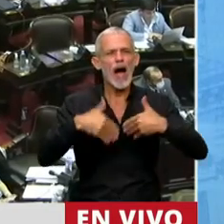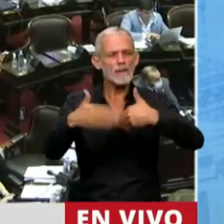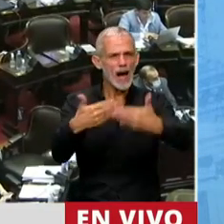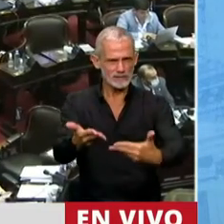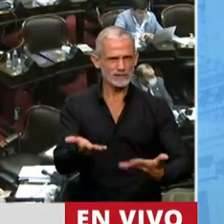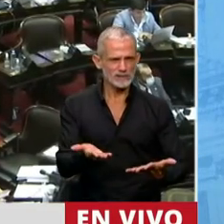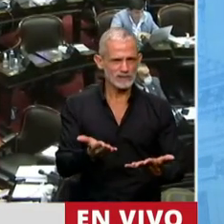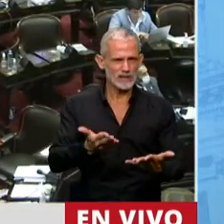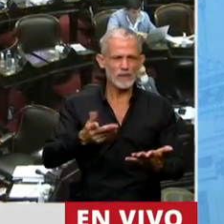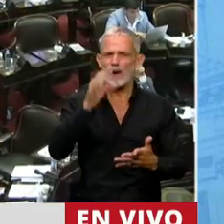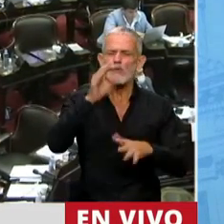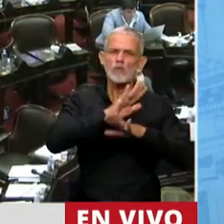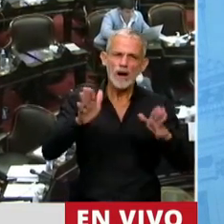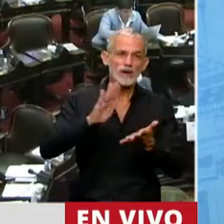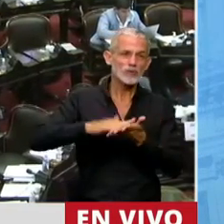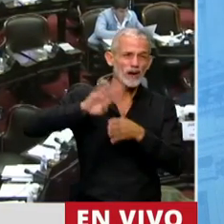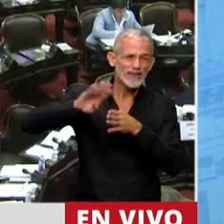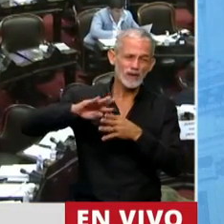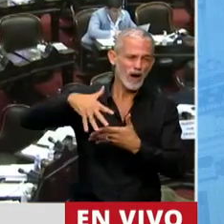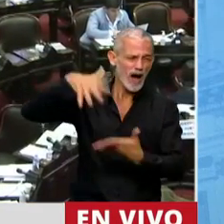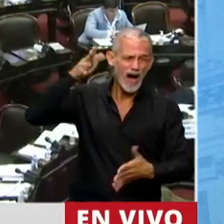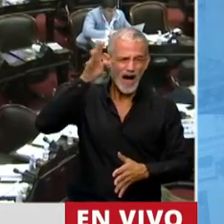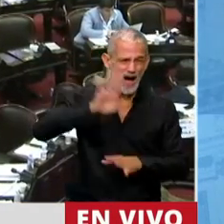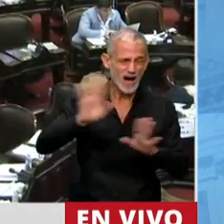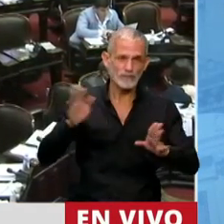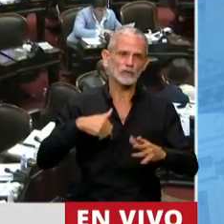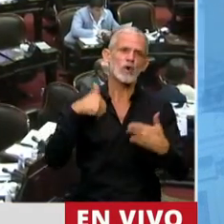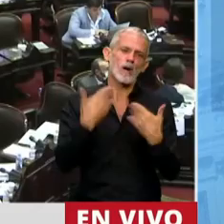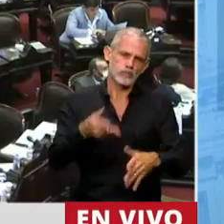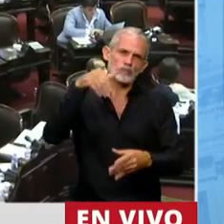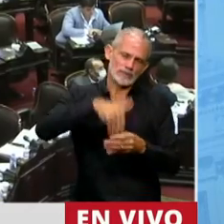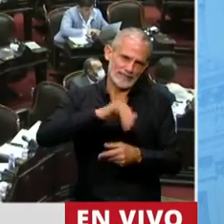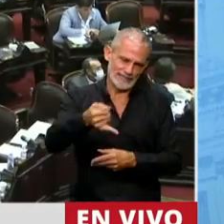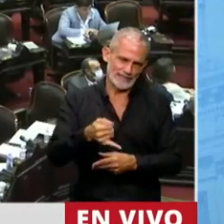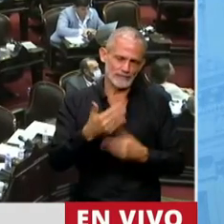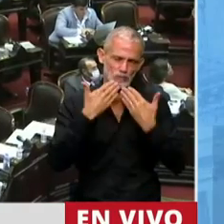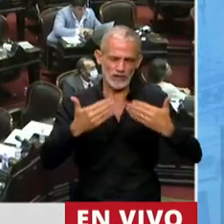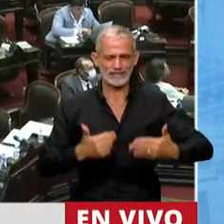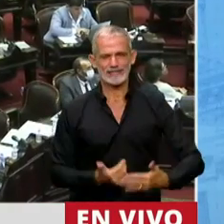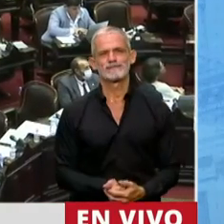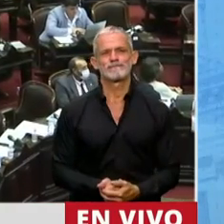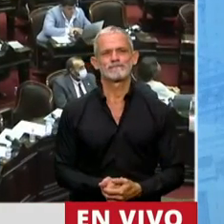significativo en nunca más al sobreendeudamiento, voy a acompañar favorablemente el mismo. Gracias.